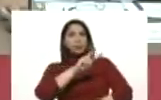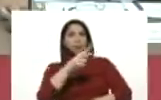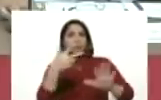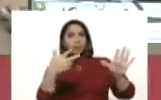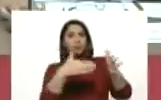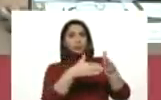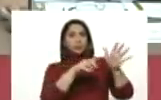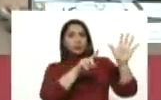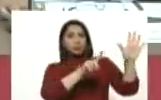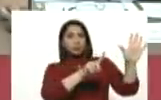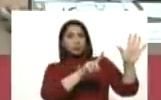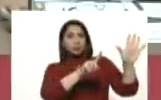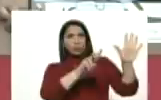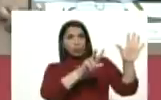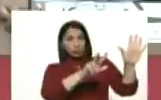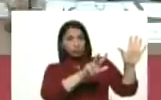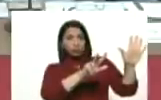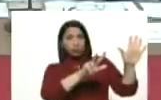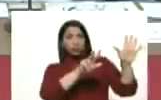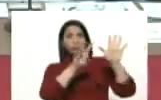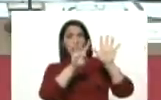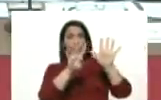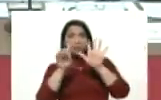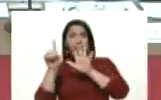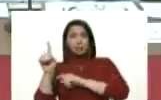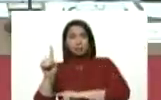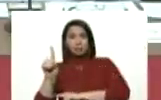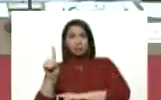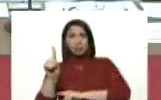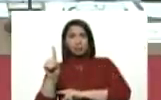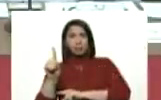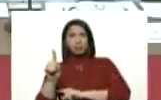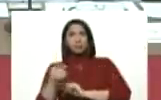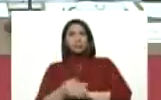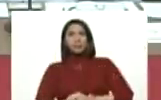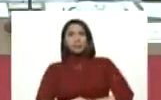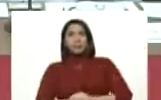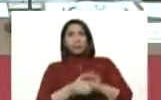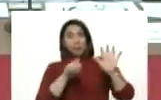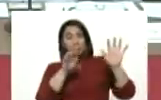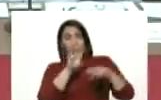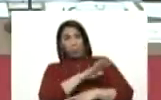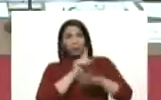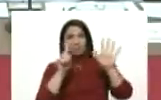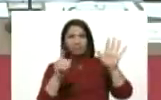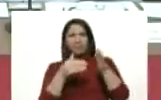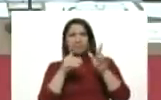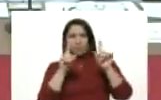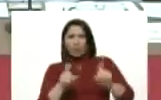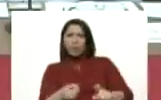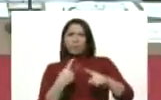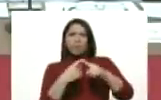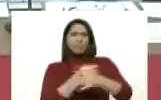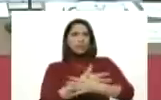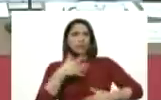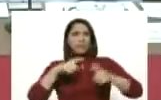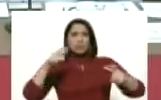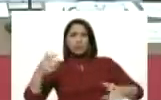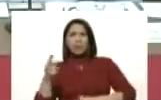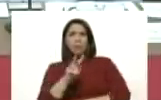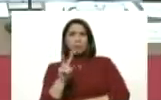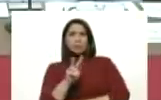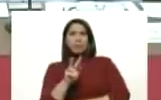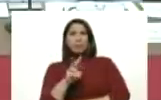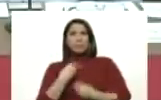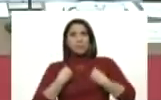.846 pruebas por millón de habitantes. Así que ahí vamos. La misión médica